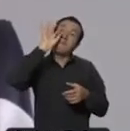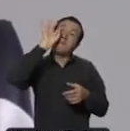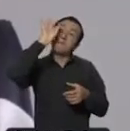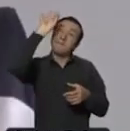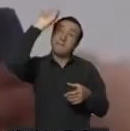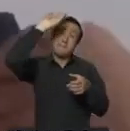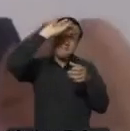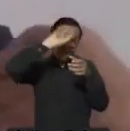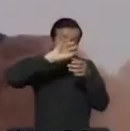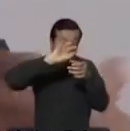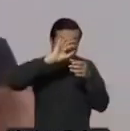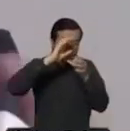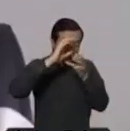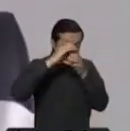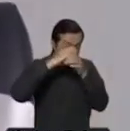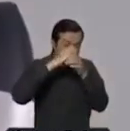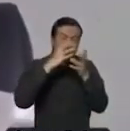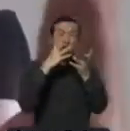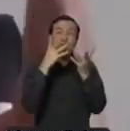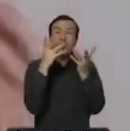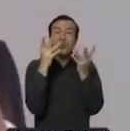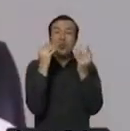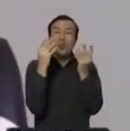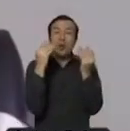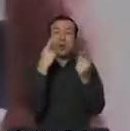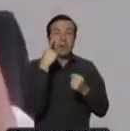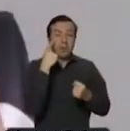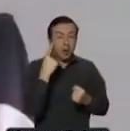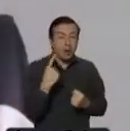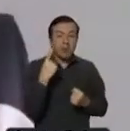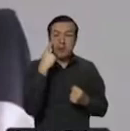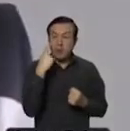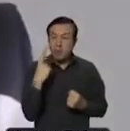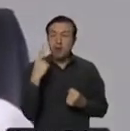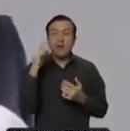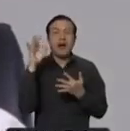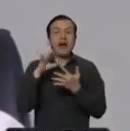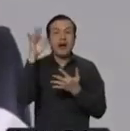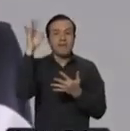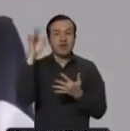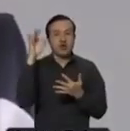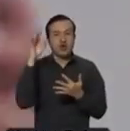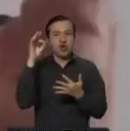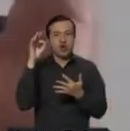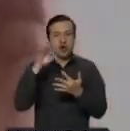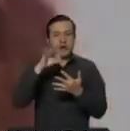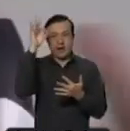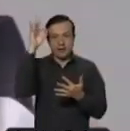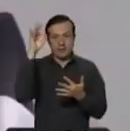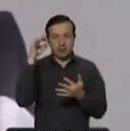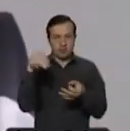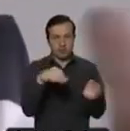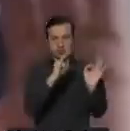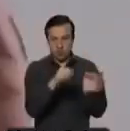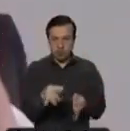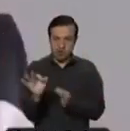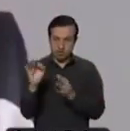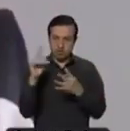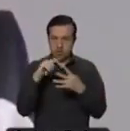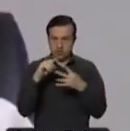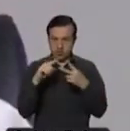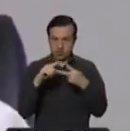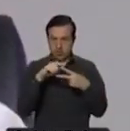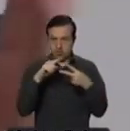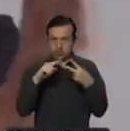resaltar que se han hecho miles de pruebas rápidas, que hay de dos tipos. Entre esas,